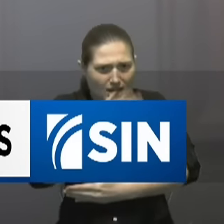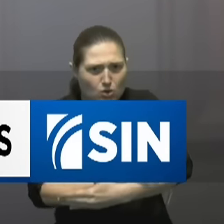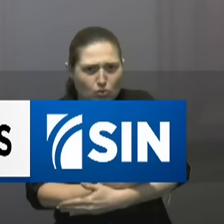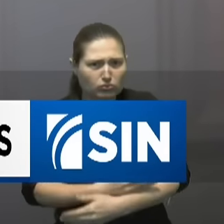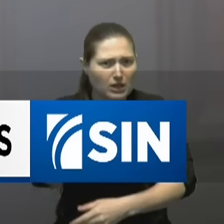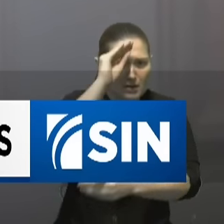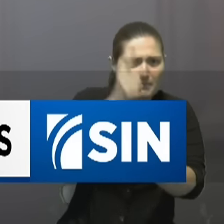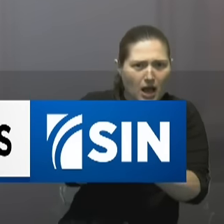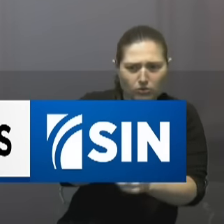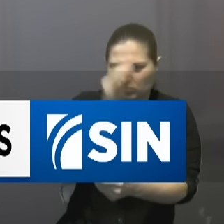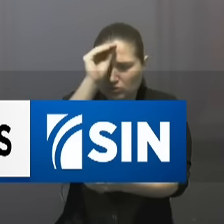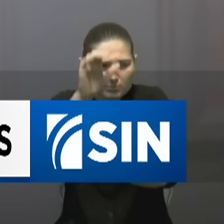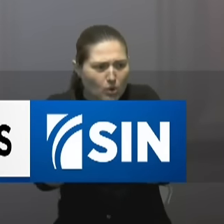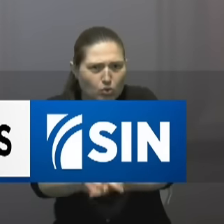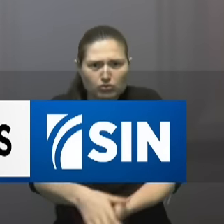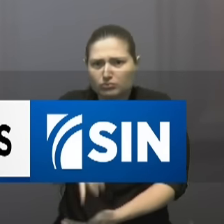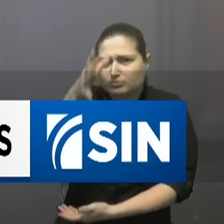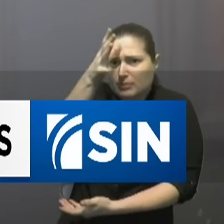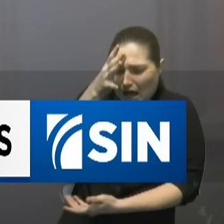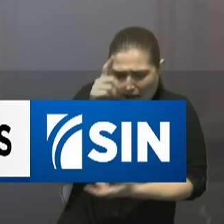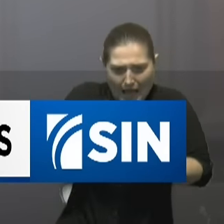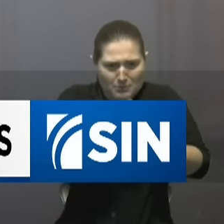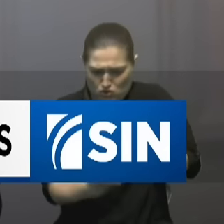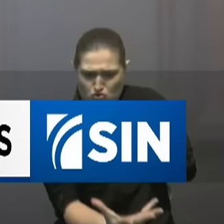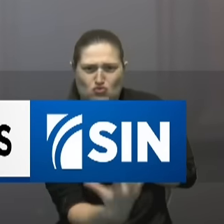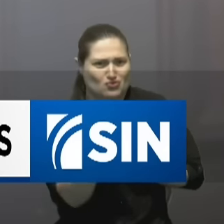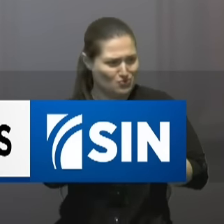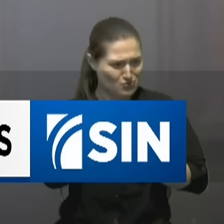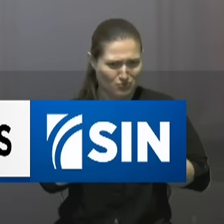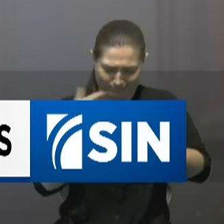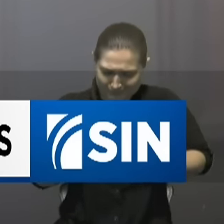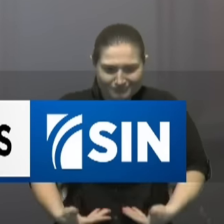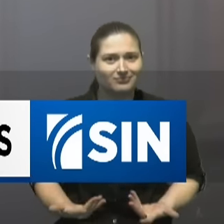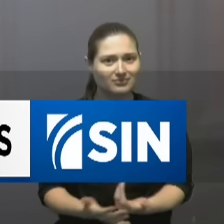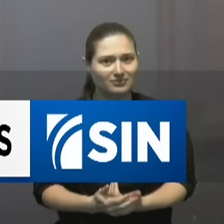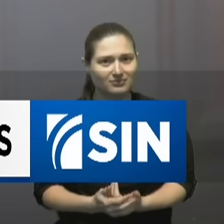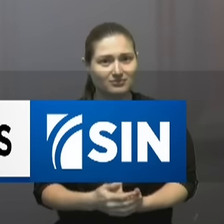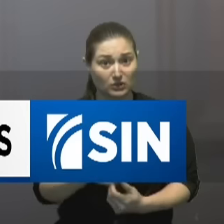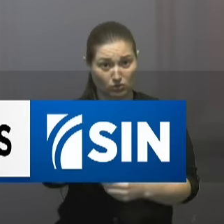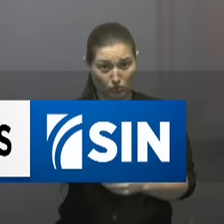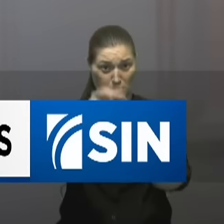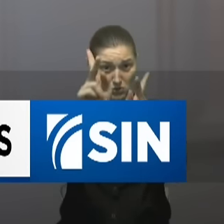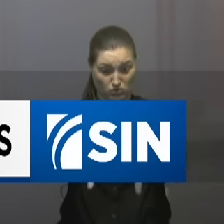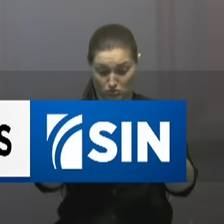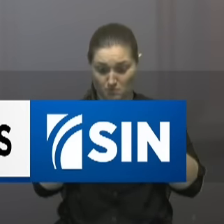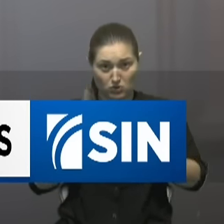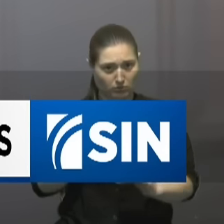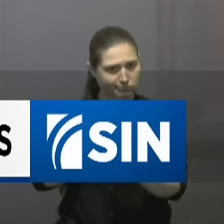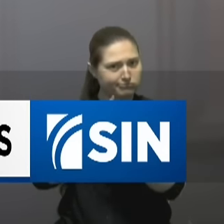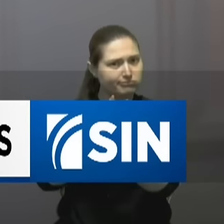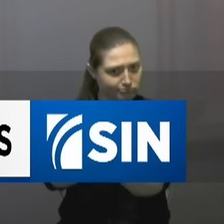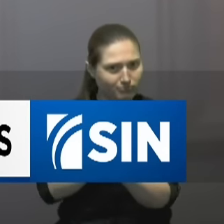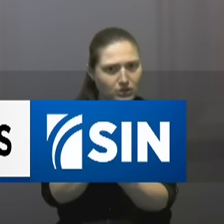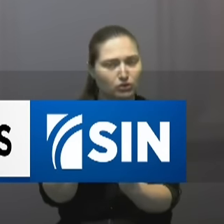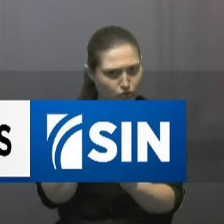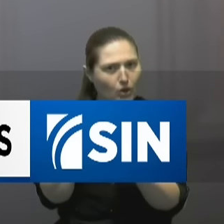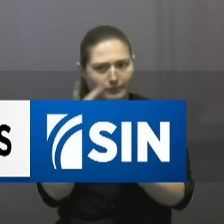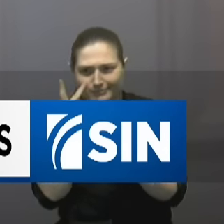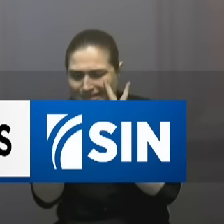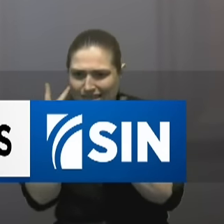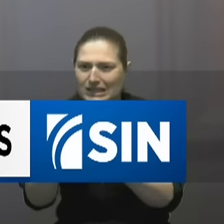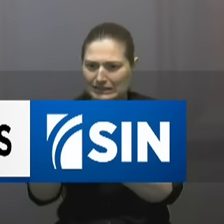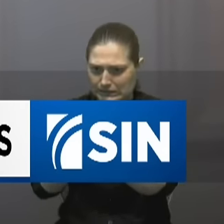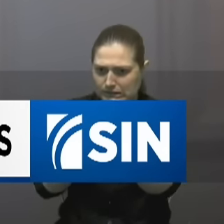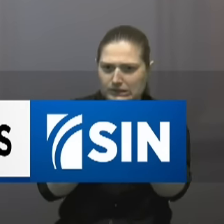esposo, padre, amigo, alguien que, como tú, puede escuchar el ritmo colectivo de la inconformidad.